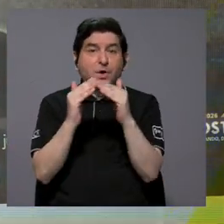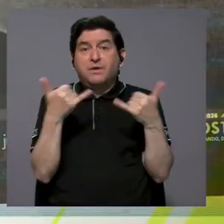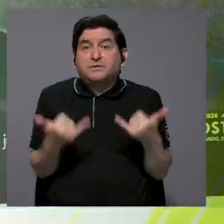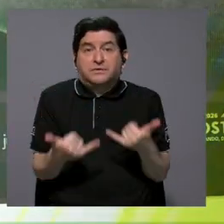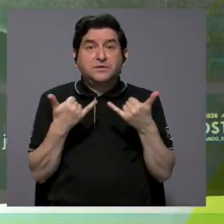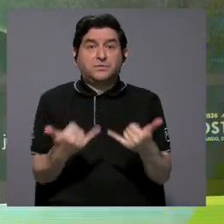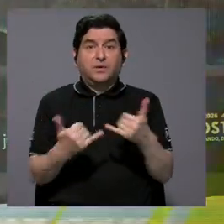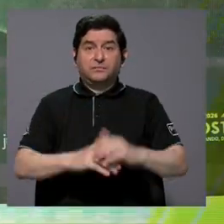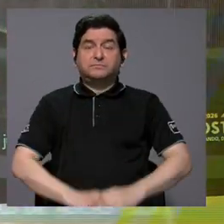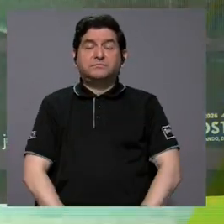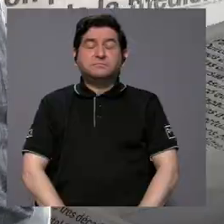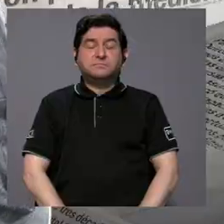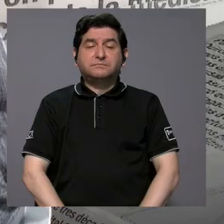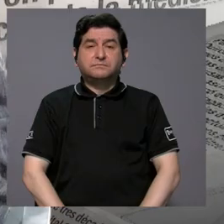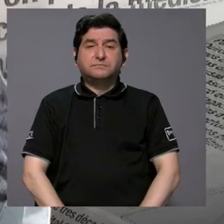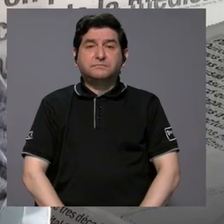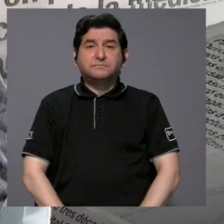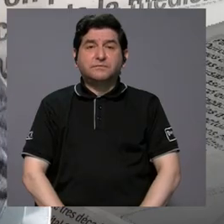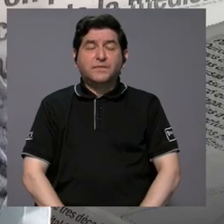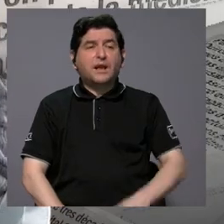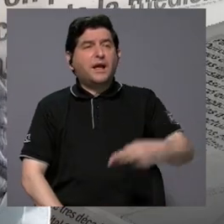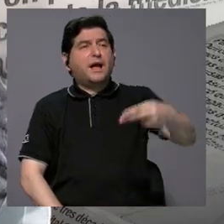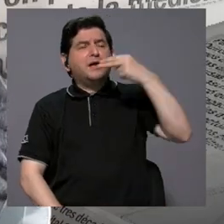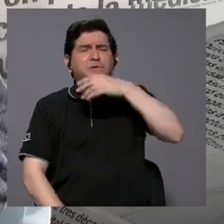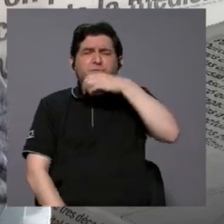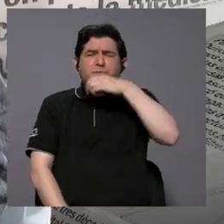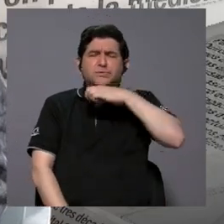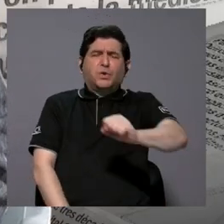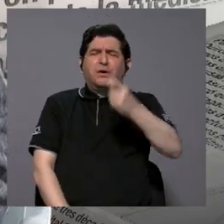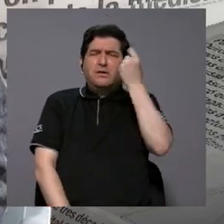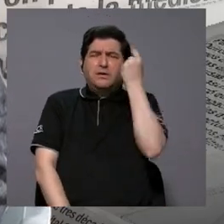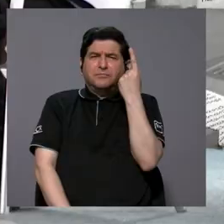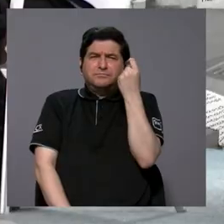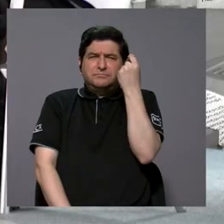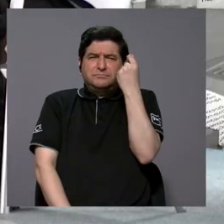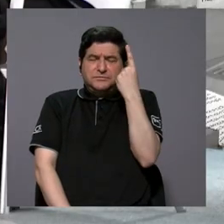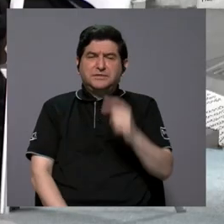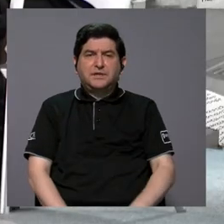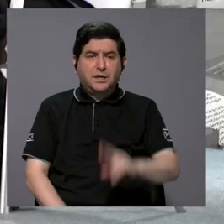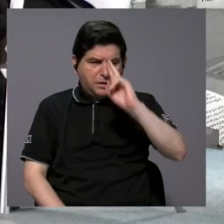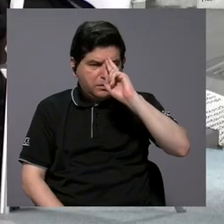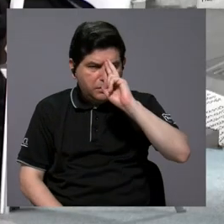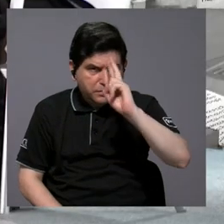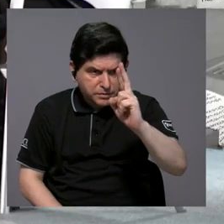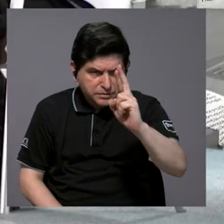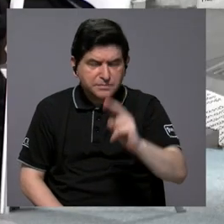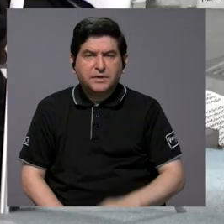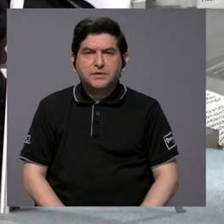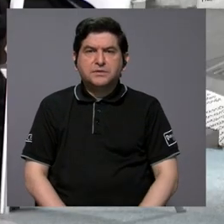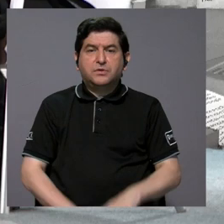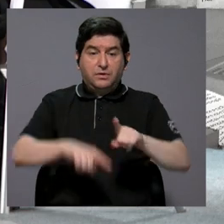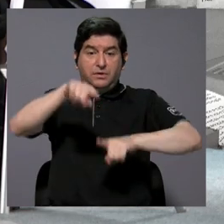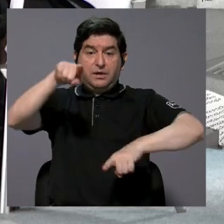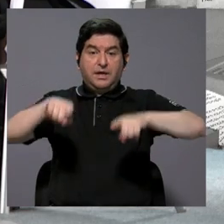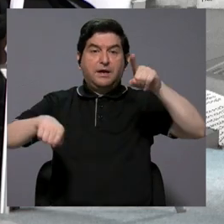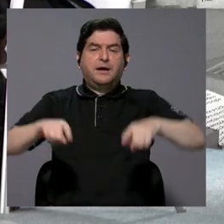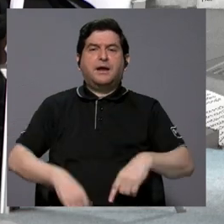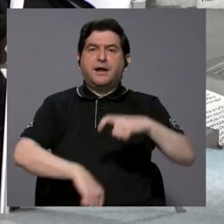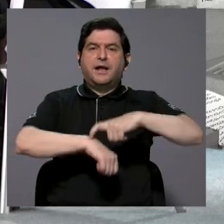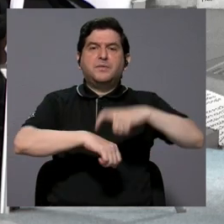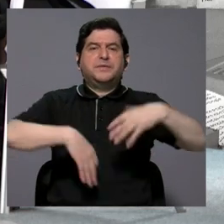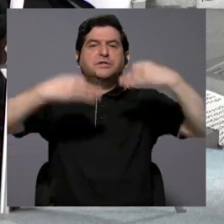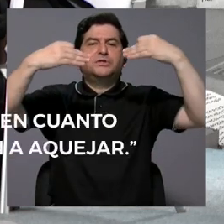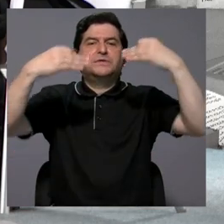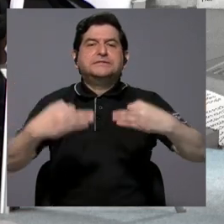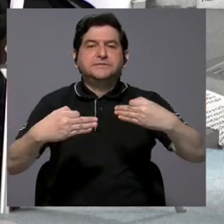contemporánea. ¿Cómo desde la historia antigua podemos entender el respeto a nuestra diversidad en la toma de